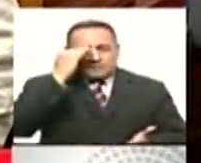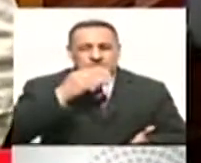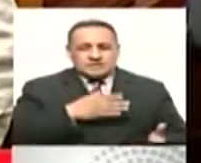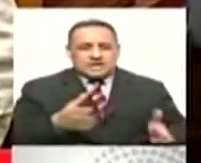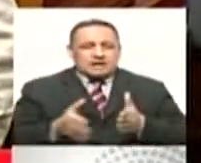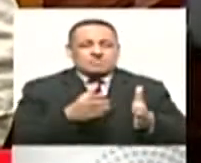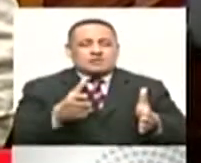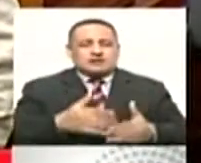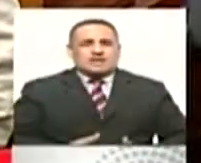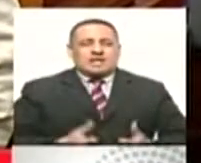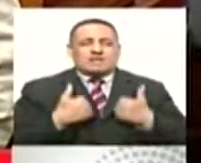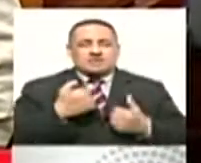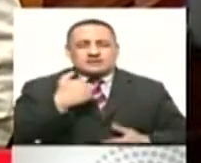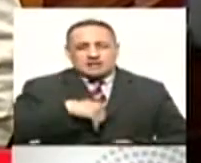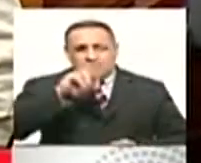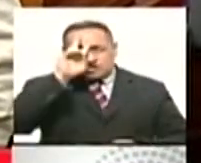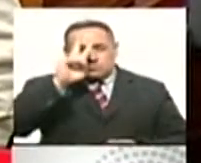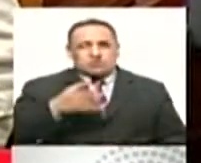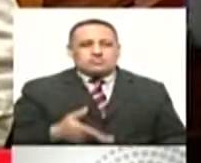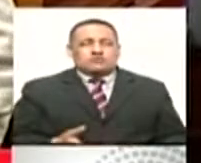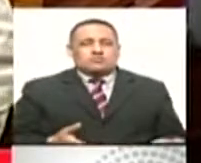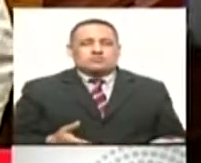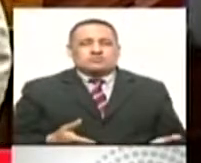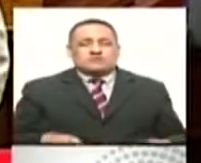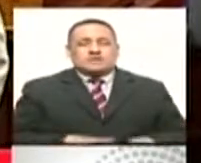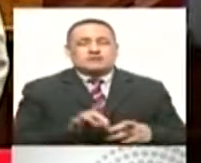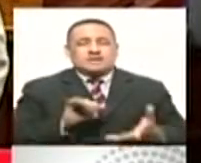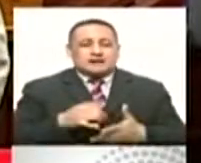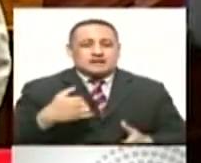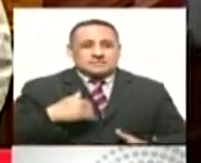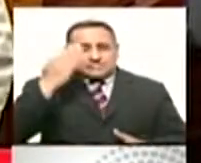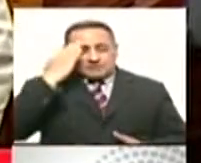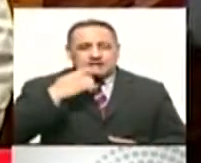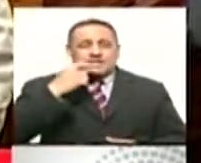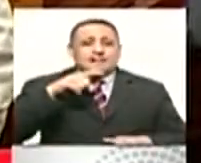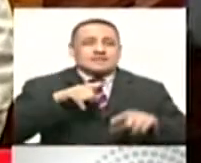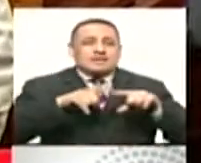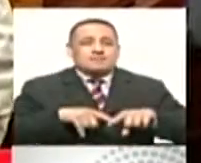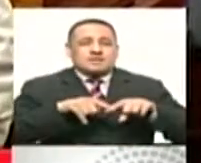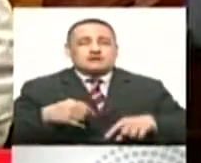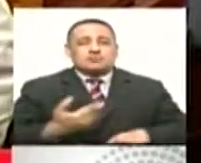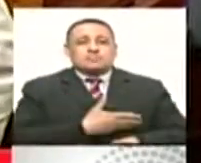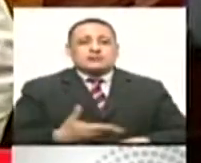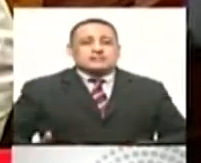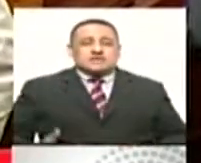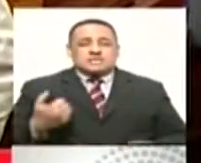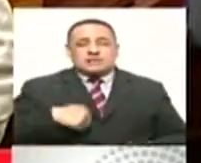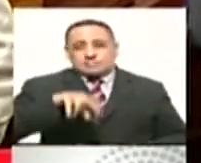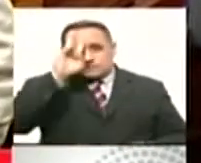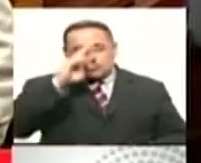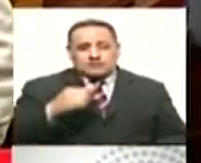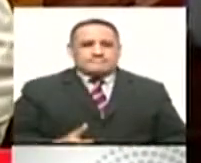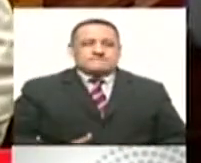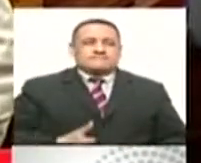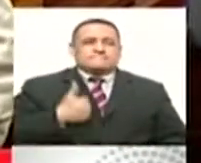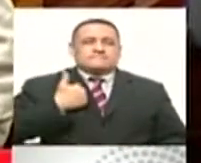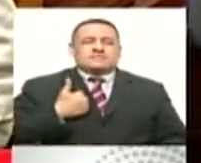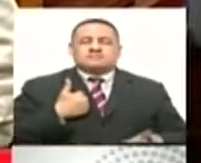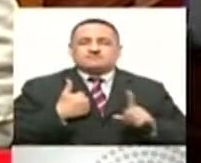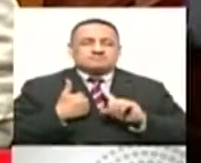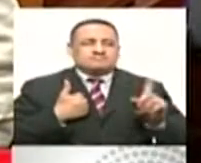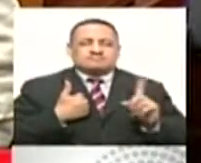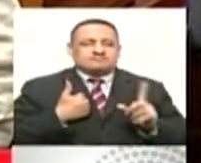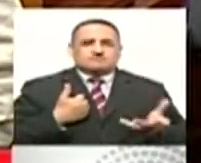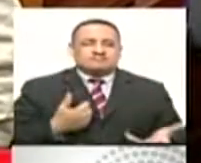esfuerzo que siempre hace Virenza de plantear los problemas en los términos más racionales posibles y hacer que discutamos de una